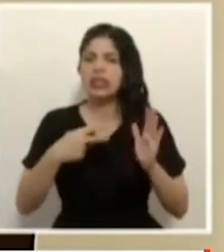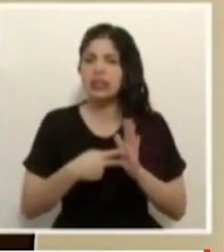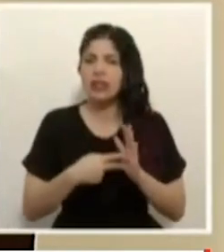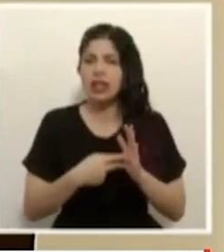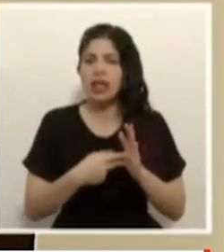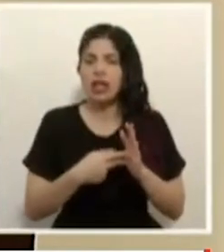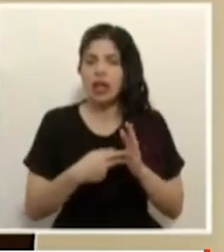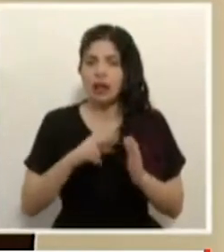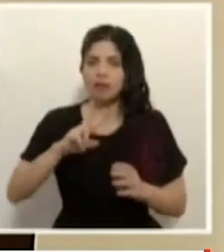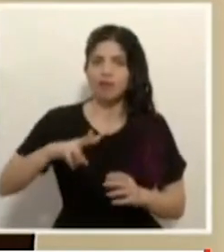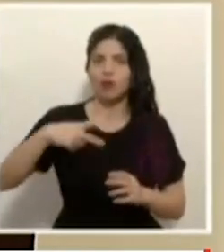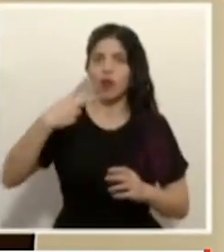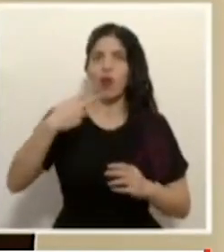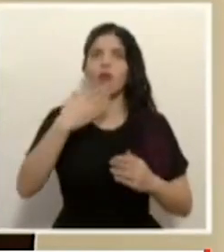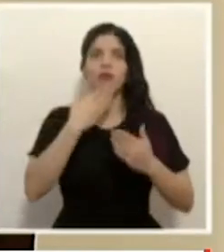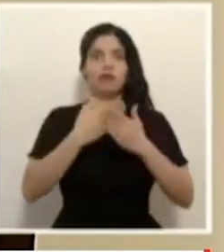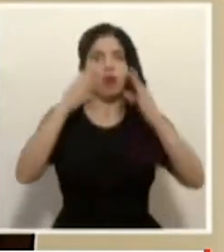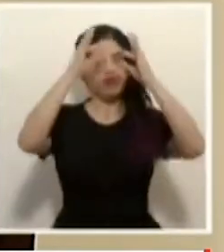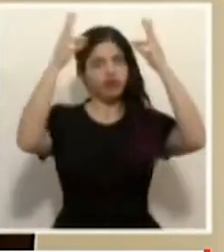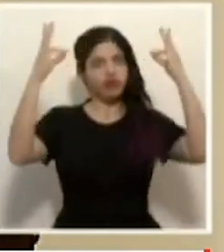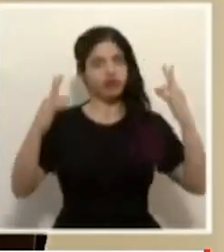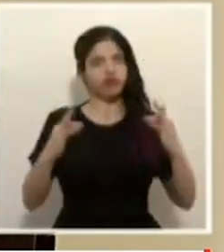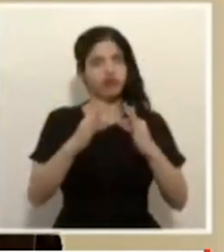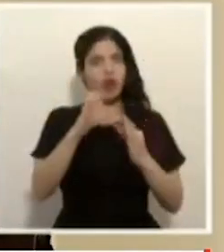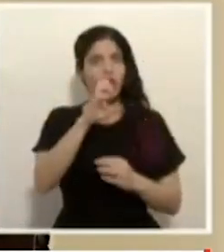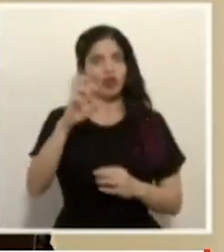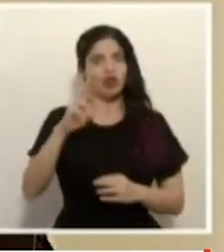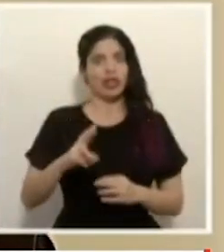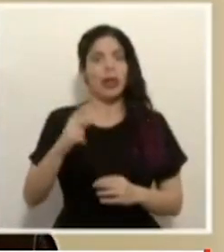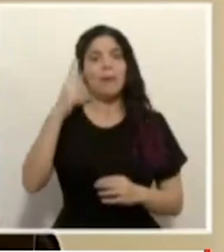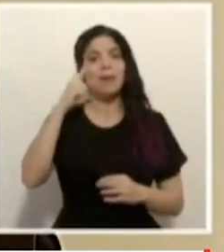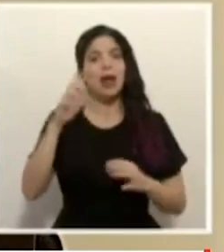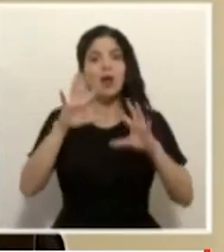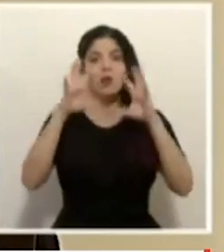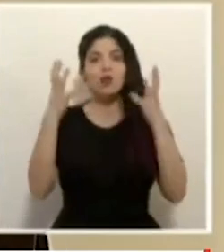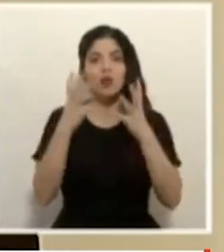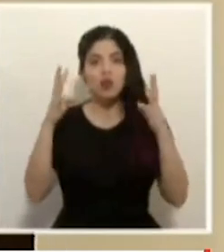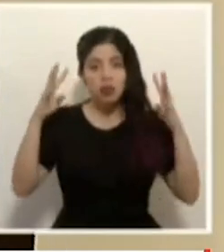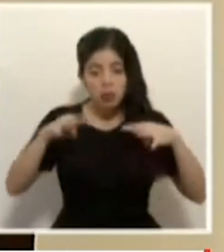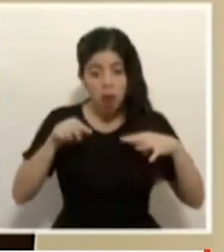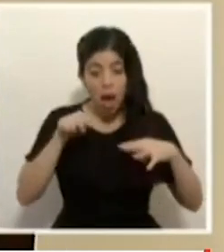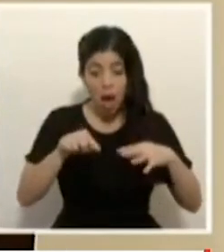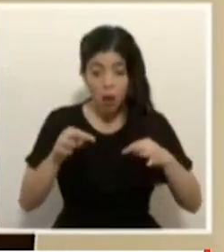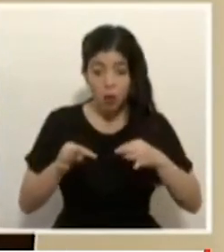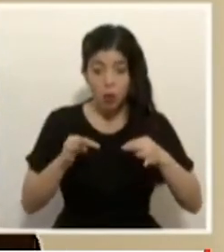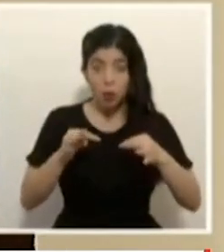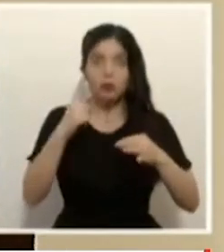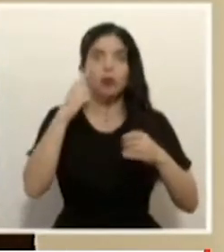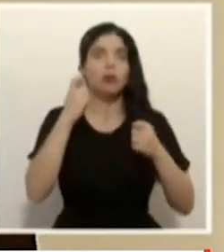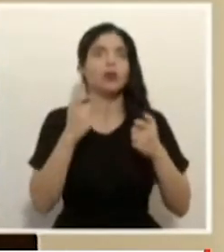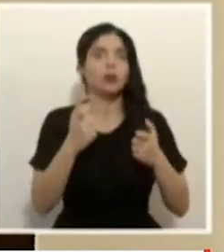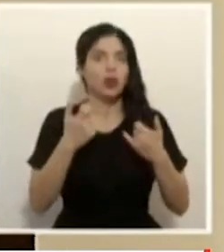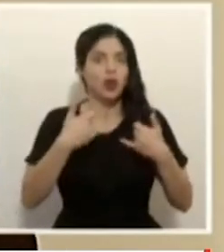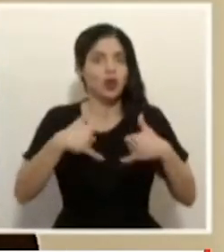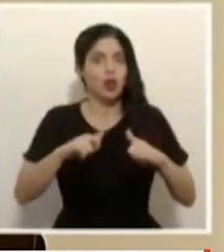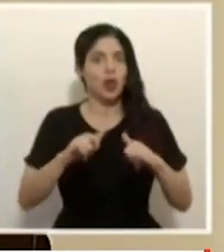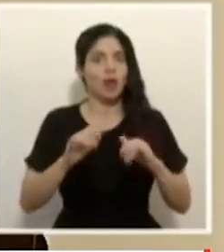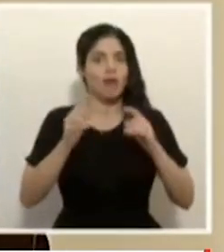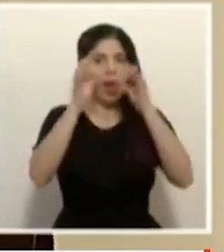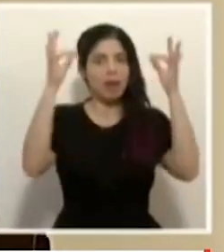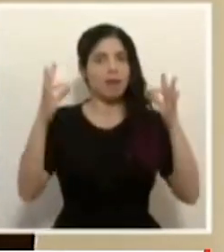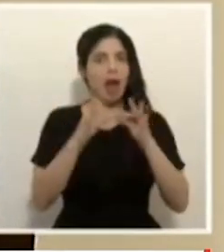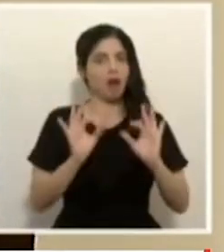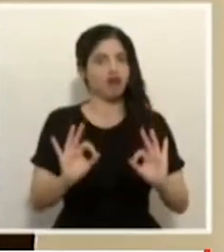la excelente imagen de Costa Rica como destino turístico en el mundo, que por suerte todavía mantenemos esa excelente imagen,